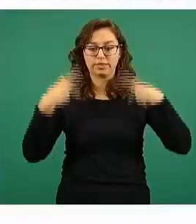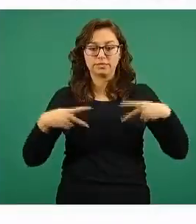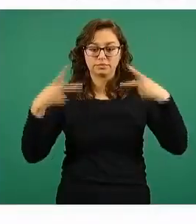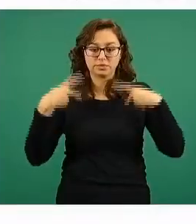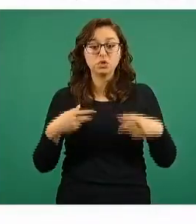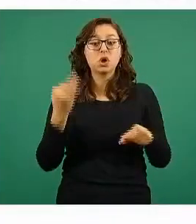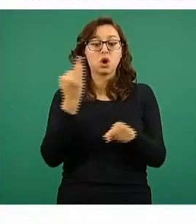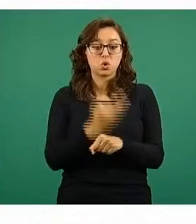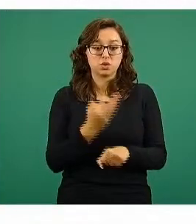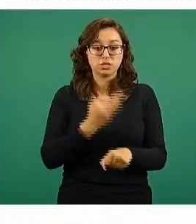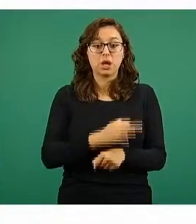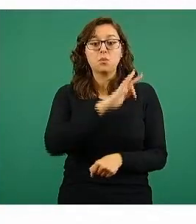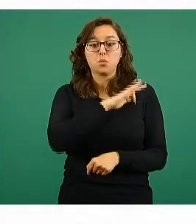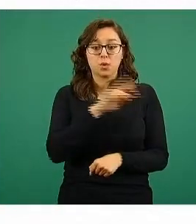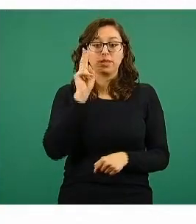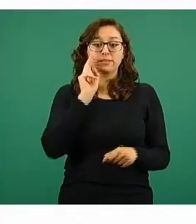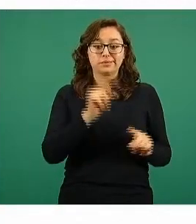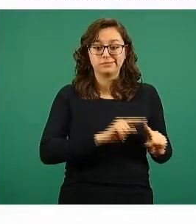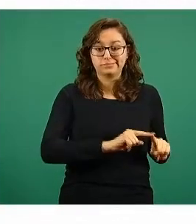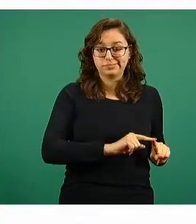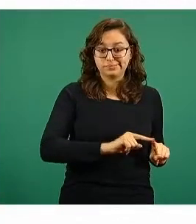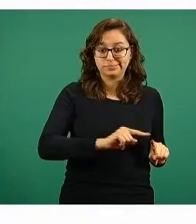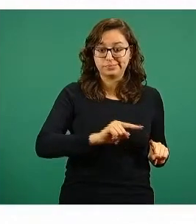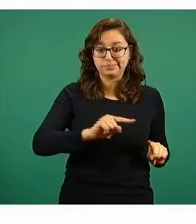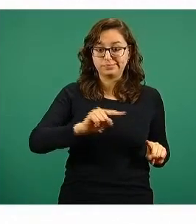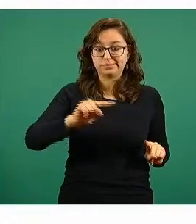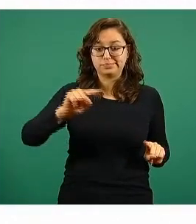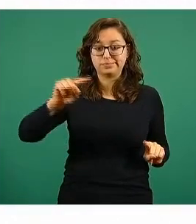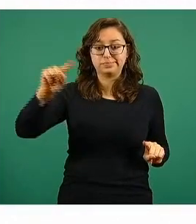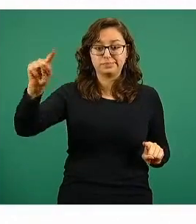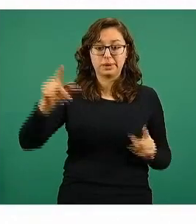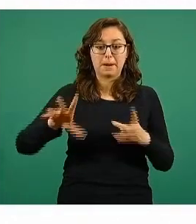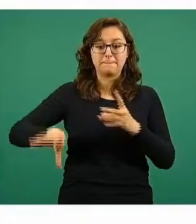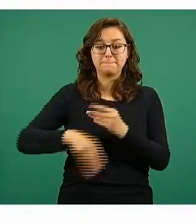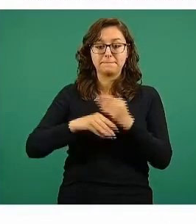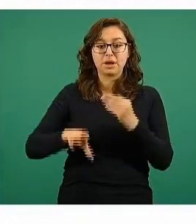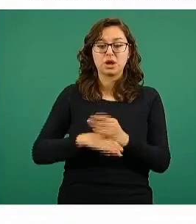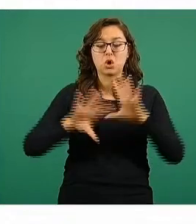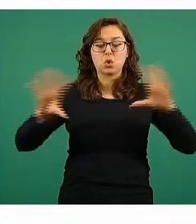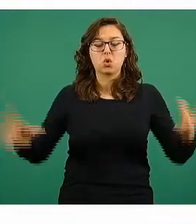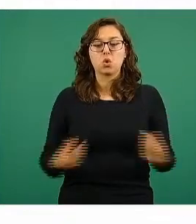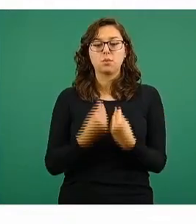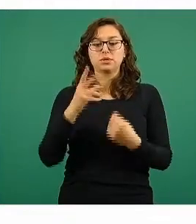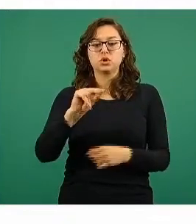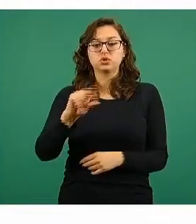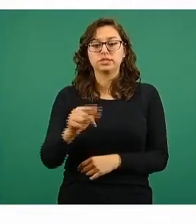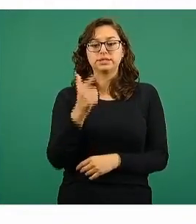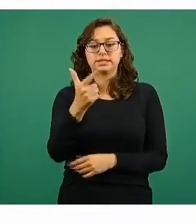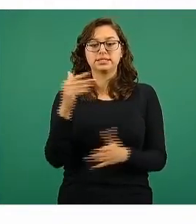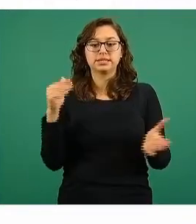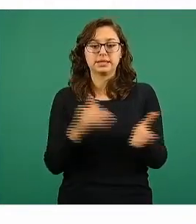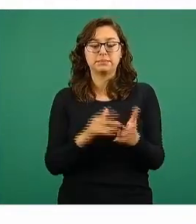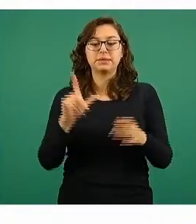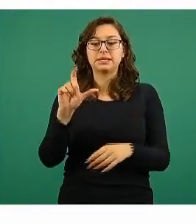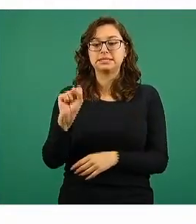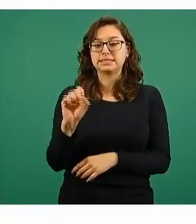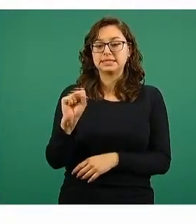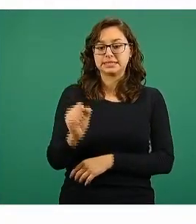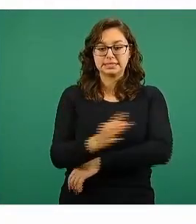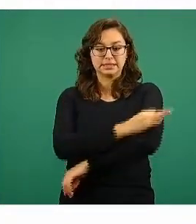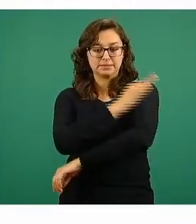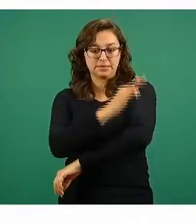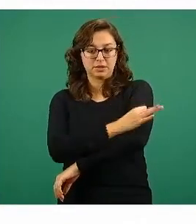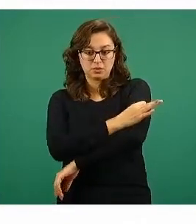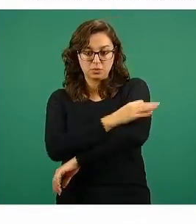esta trayectoria lineal de ascenso en el número de dosis, 87 mil 60 dosis administradas